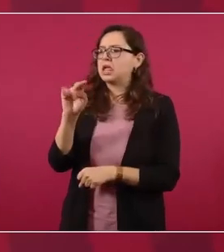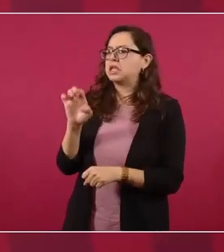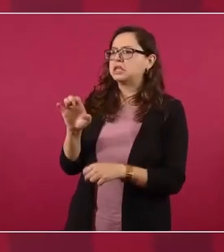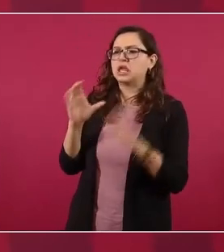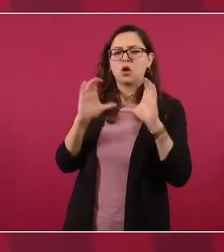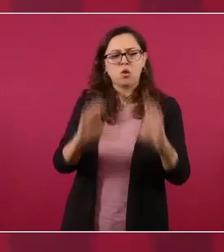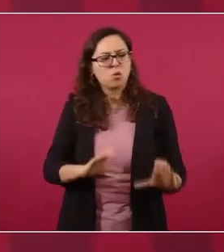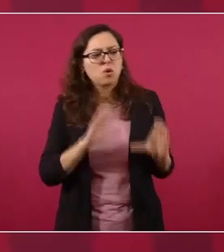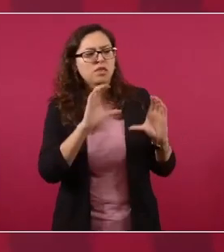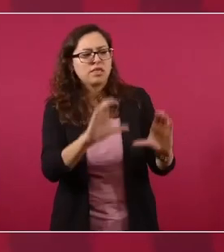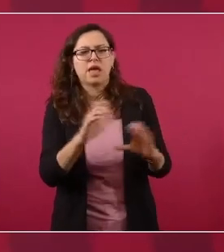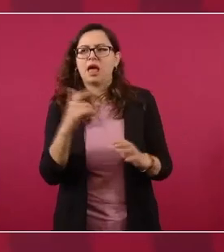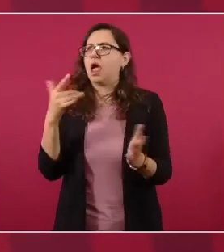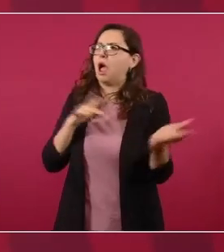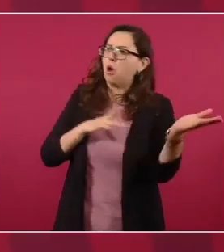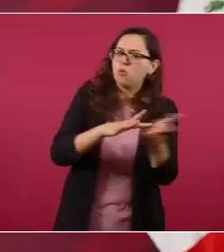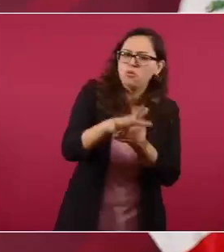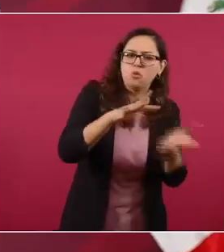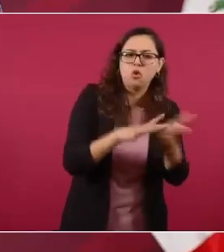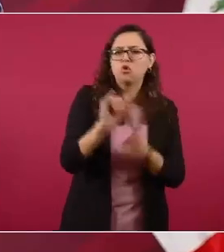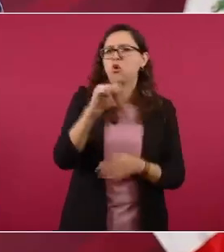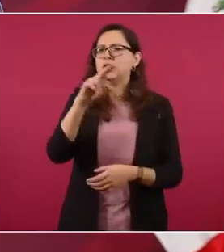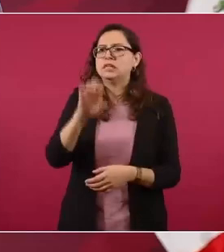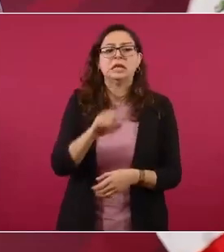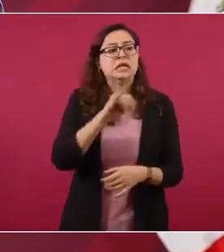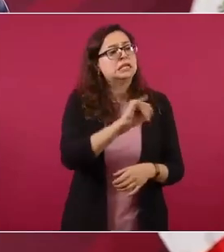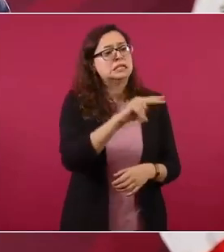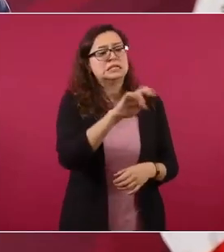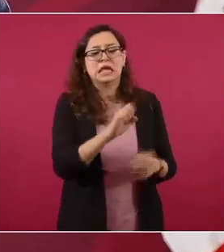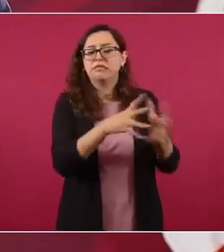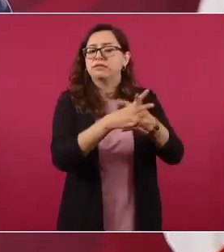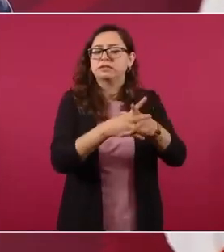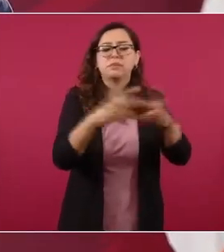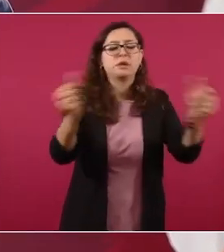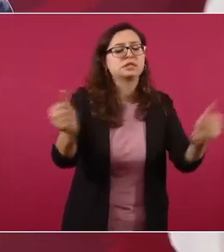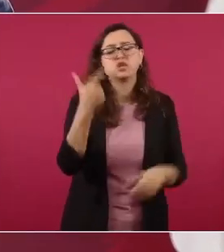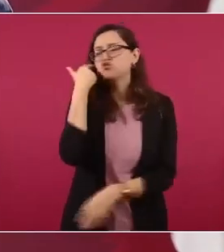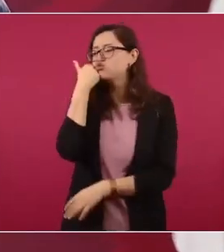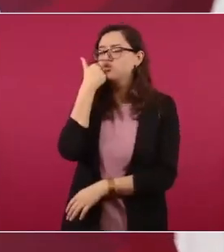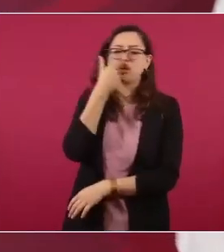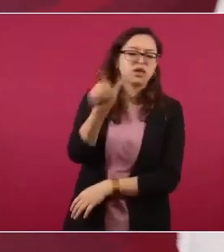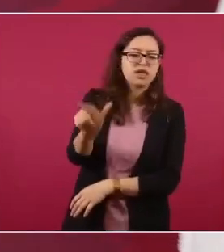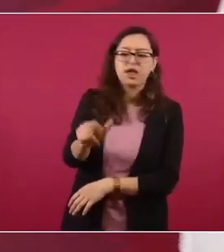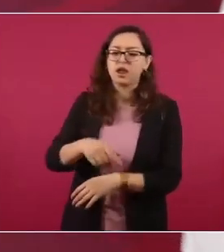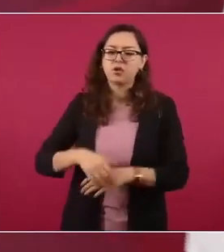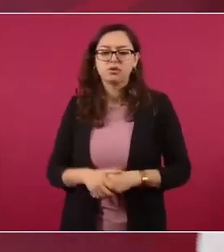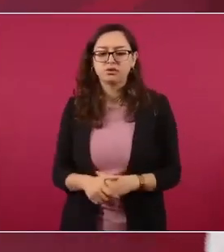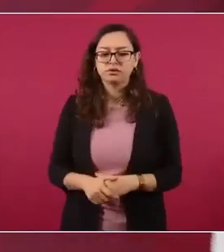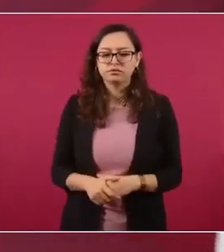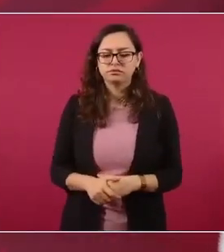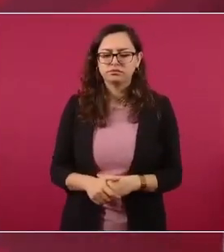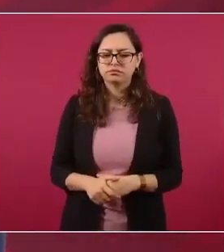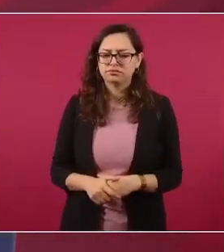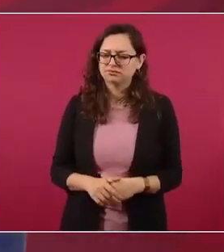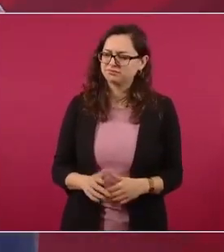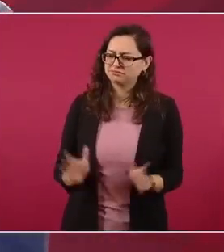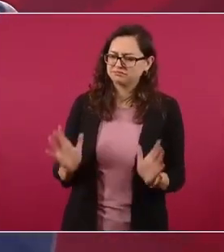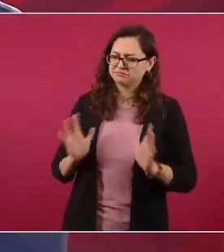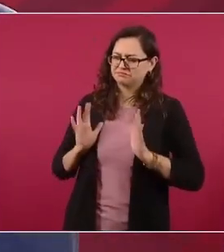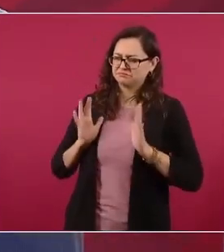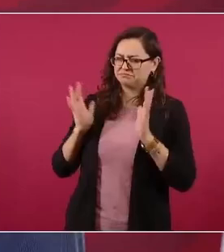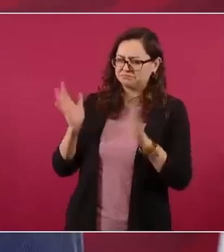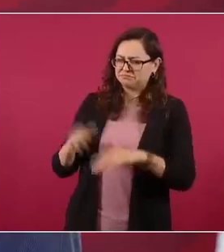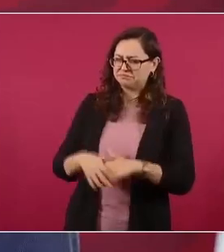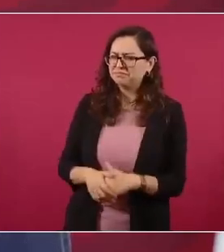desaparece o va a desaparecer al INE. Lo que se quiere es